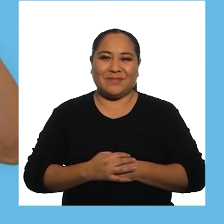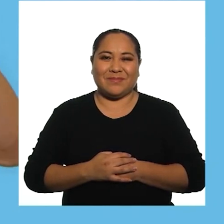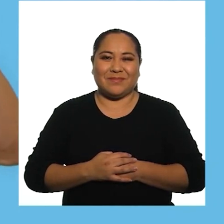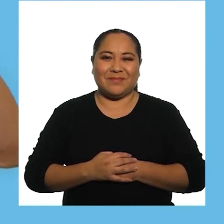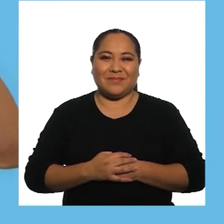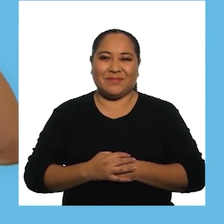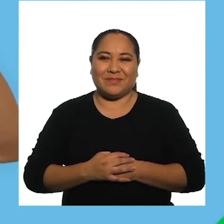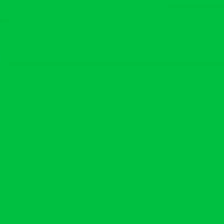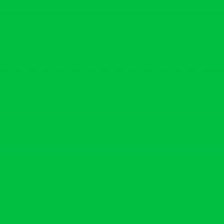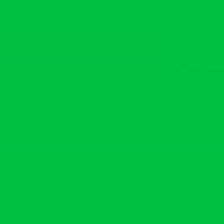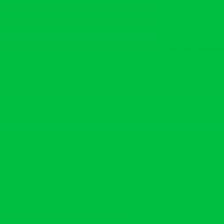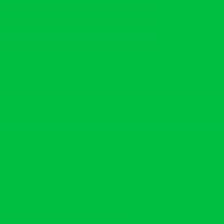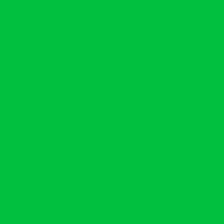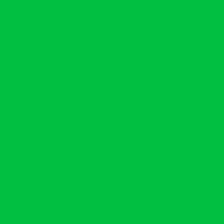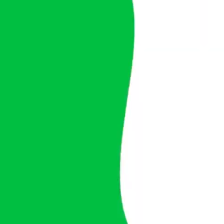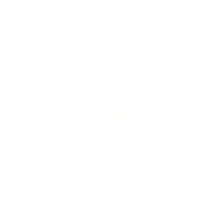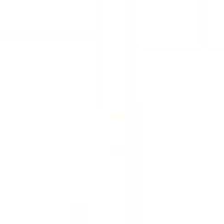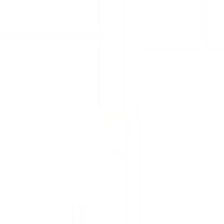Masicuna